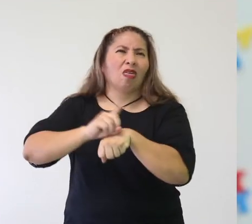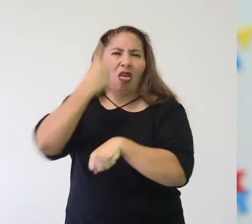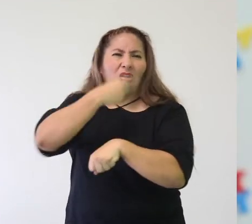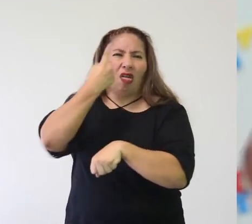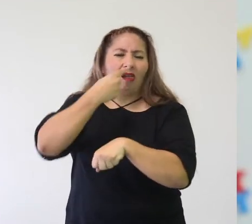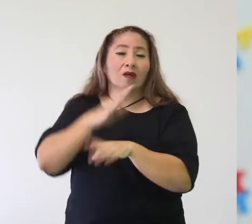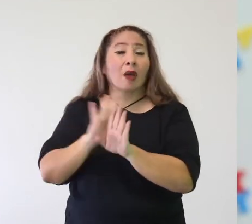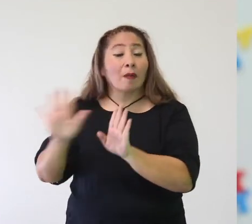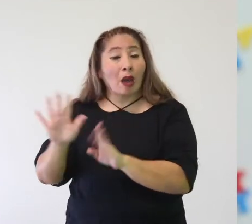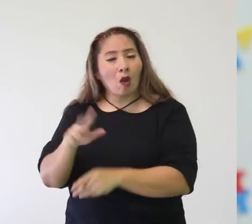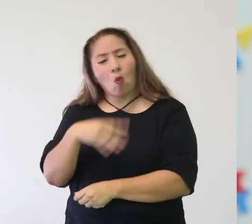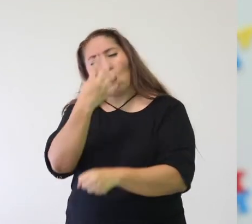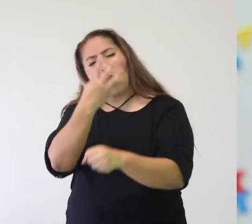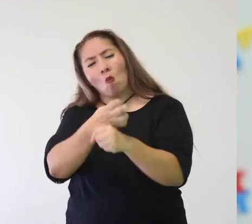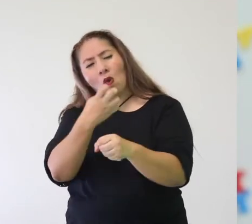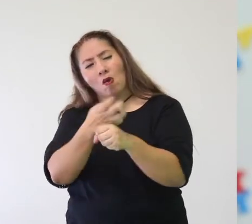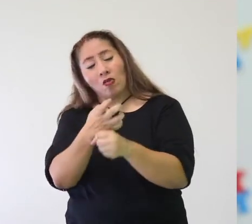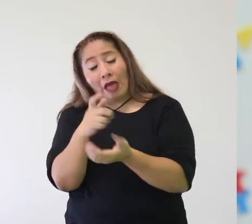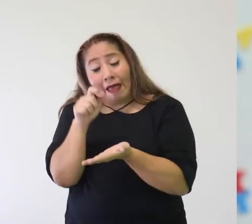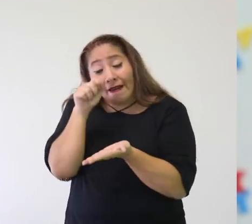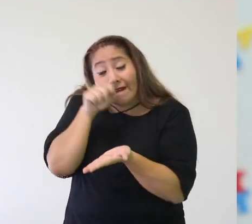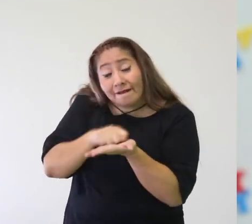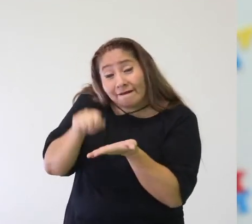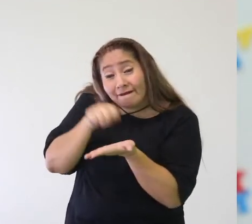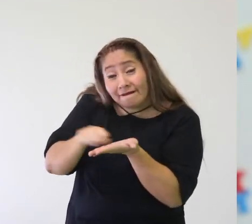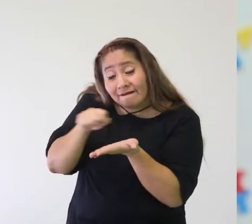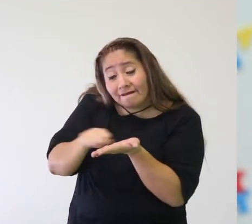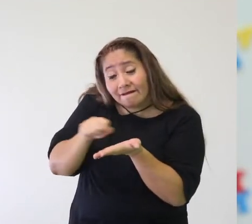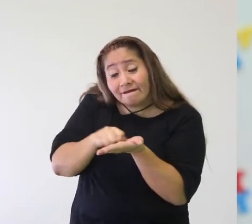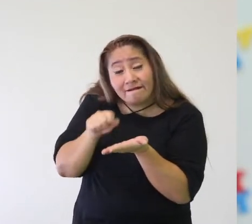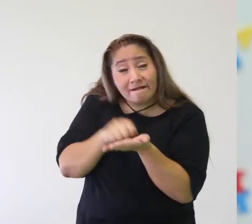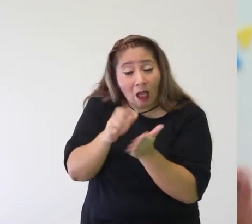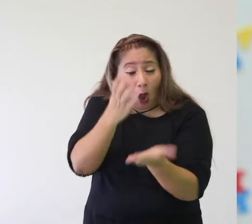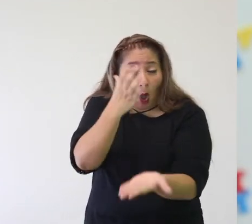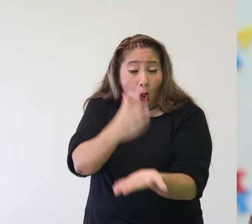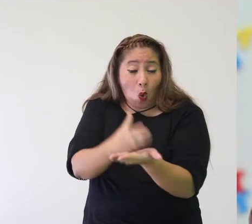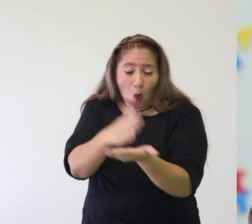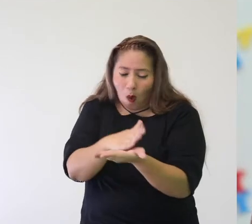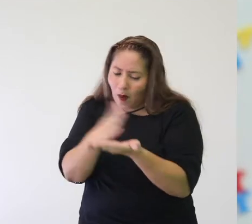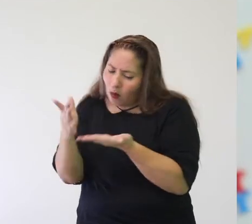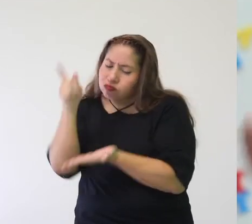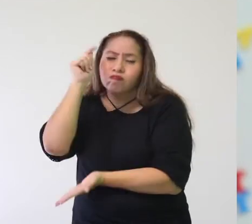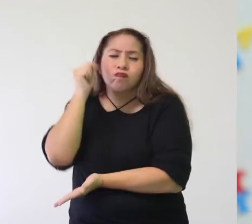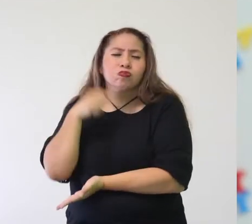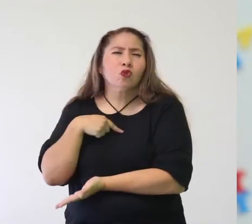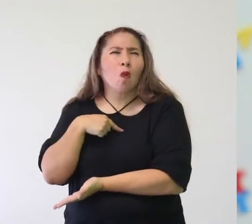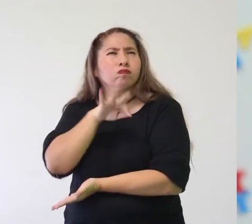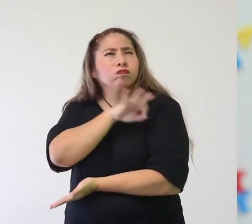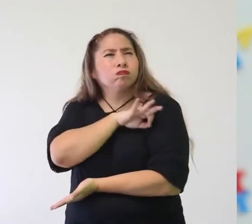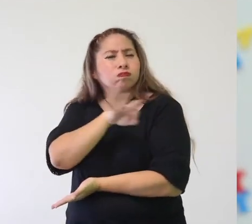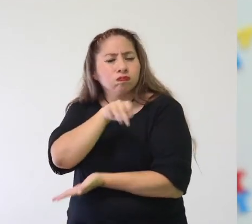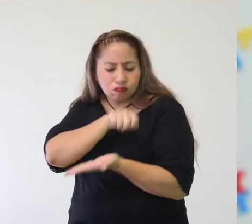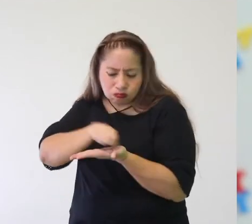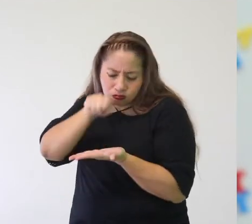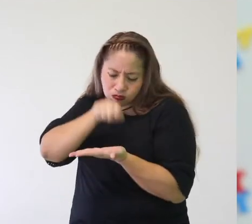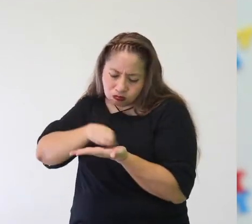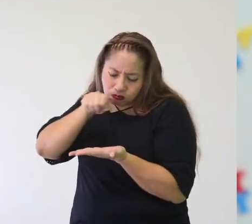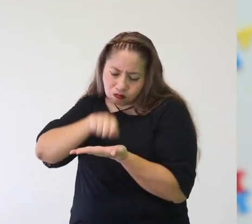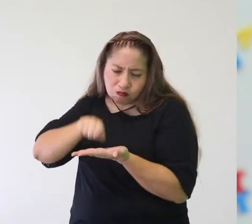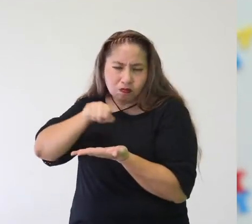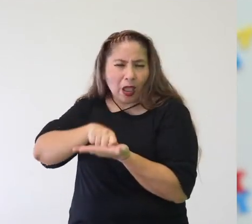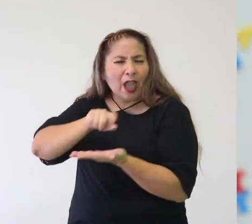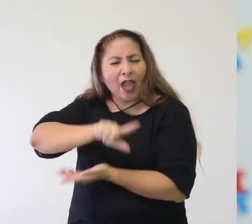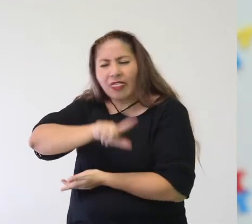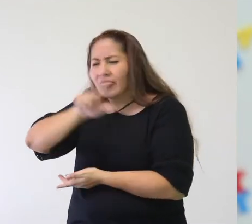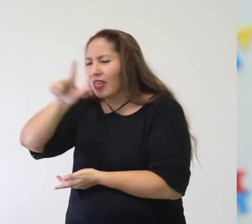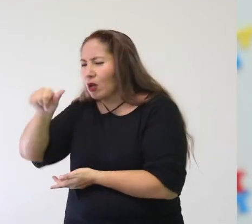Es importante que tengas un diario de tus emociones. Escribe esas emociones negativas para que aprendas a deshacerte